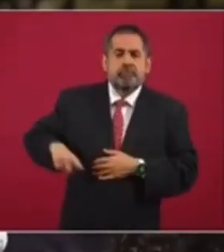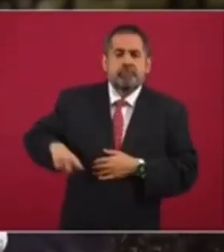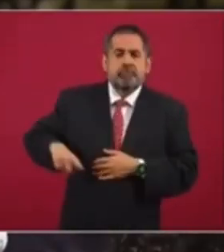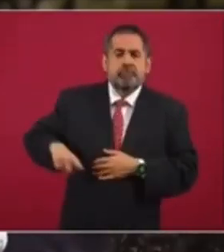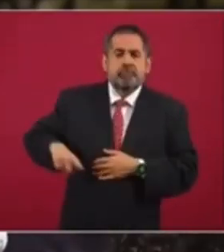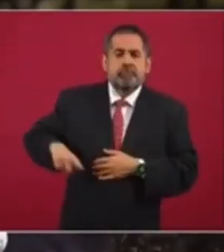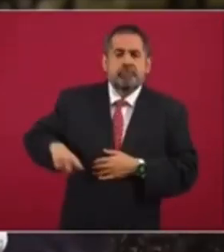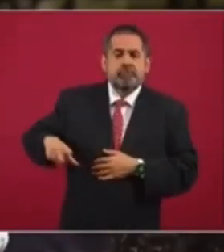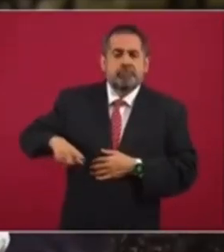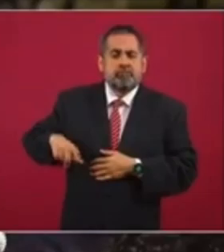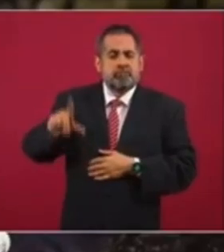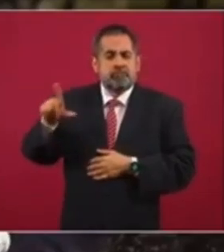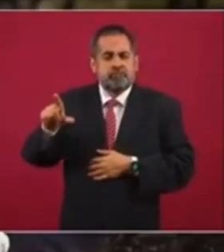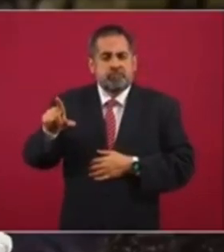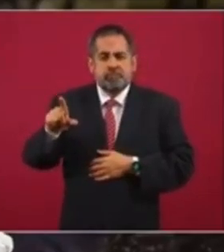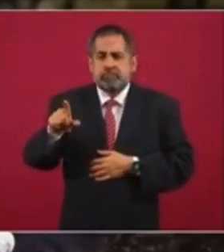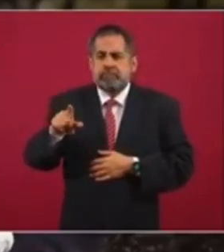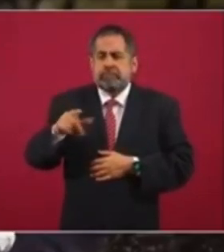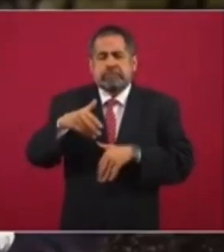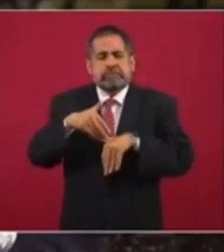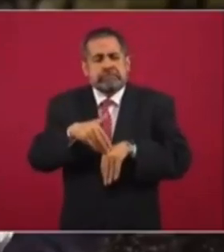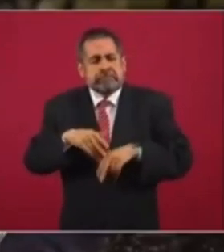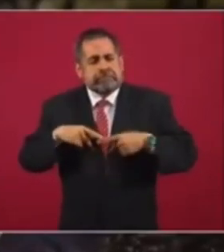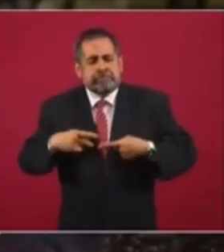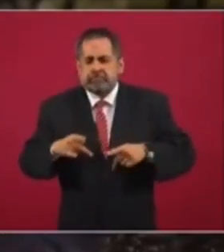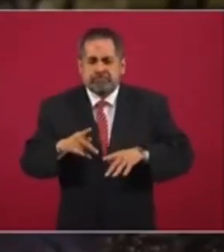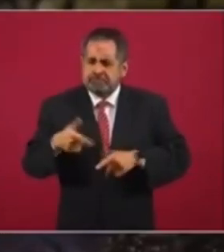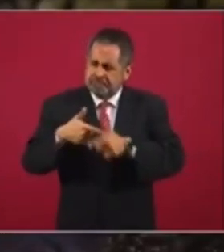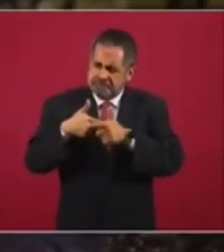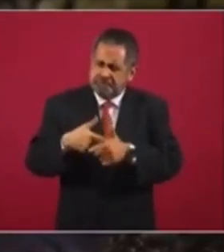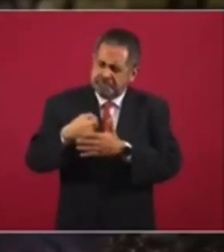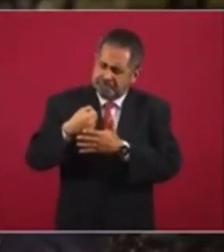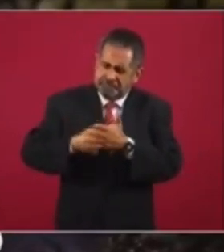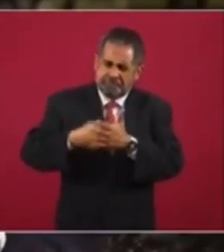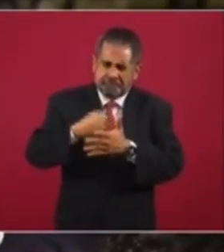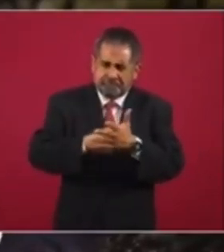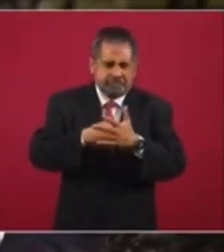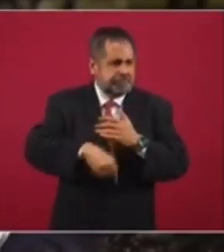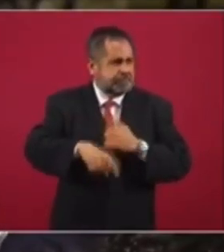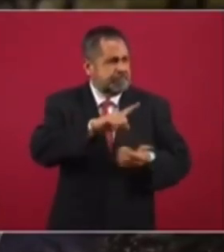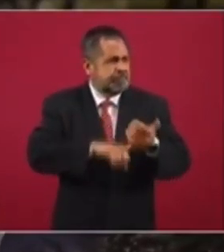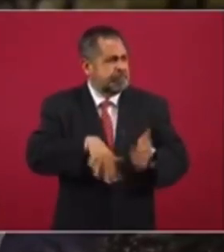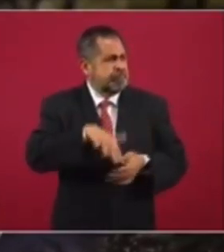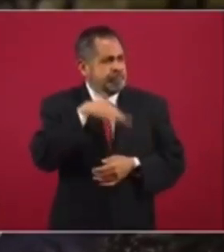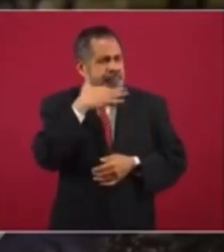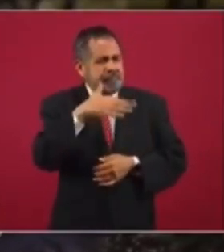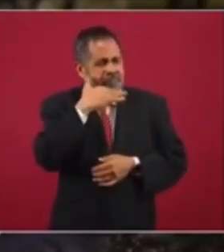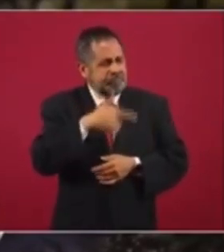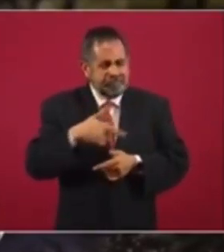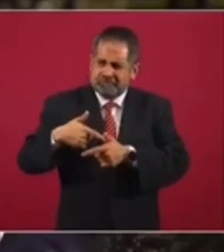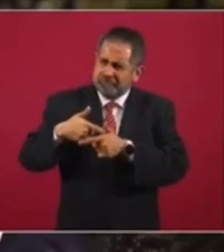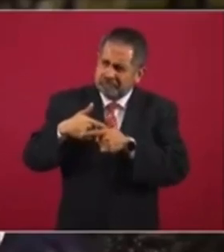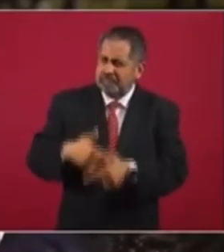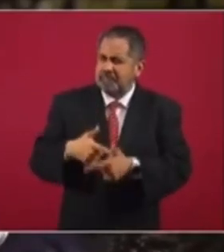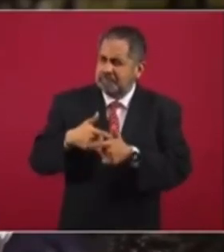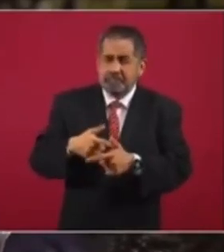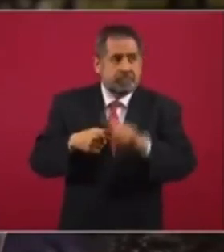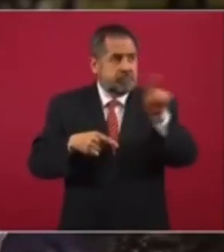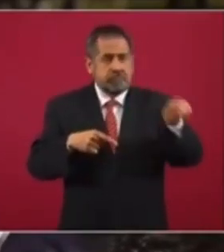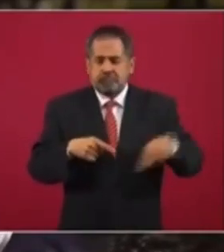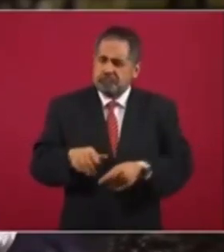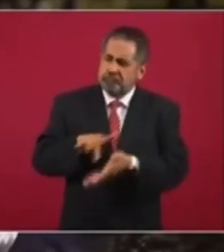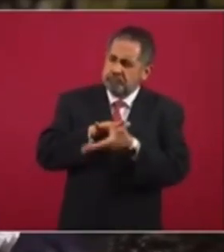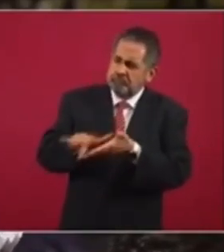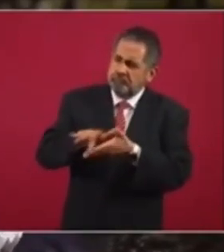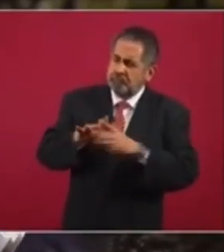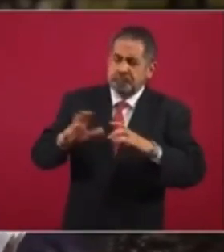gobierno no se repliegue, presidente, que siga combatiendo la corrupción porque cuenta con el apoyo de ellos y